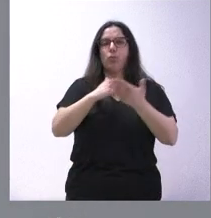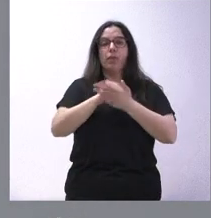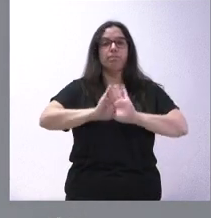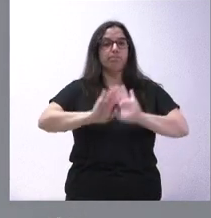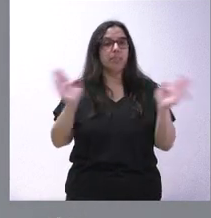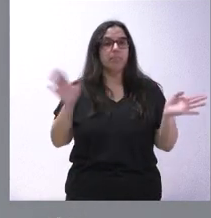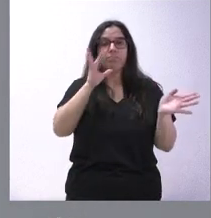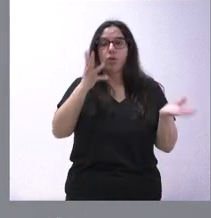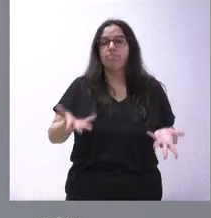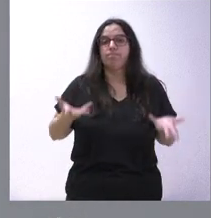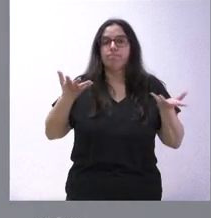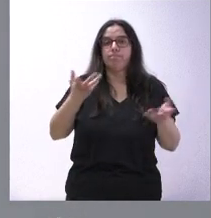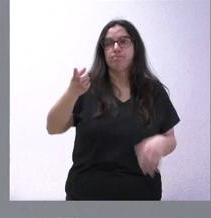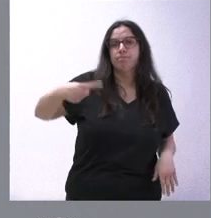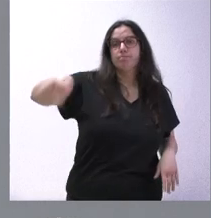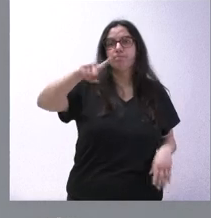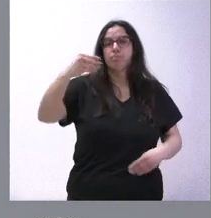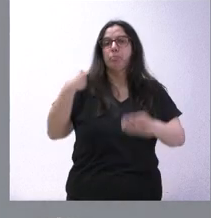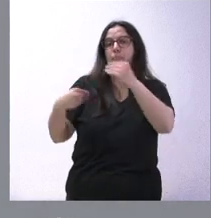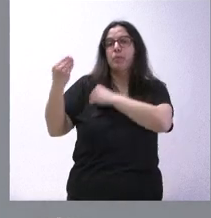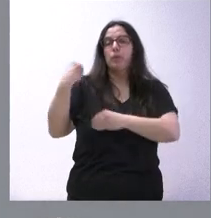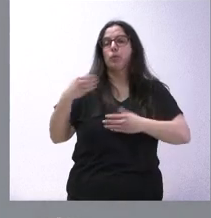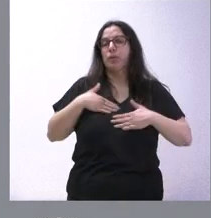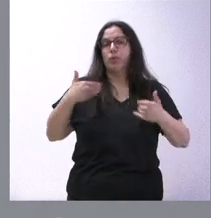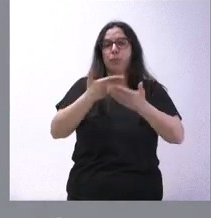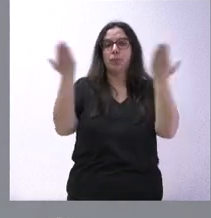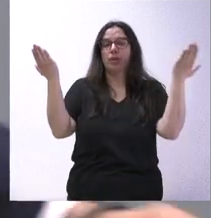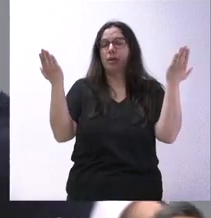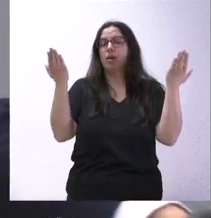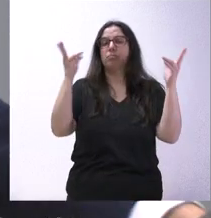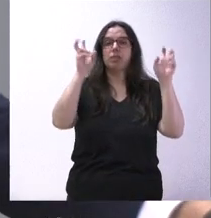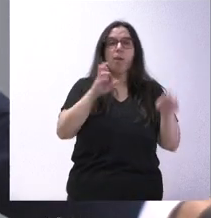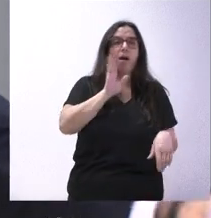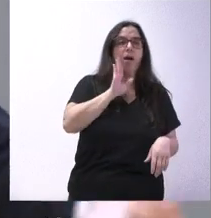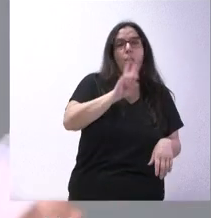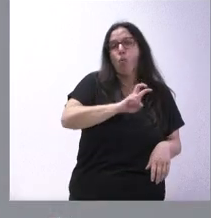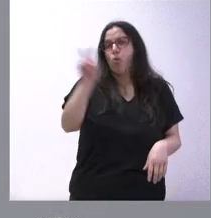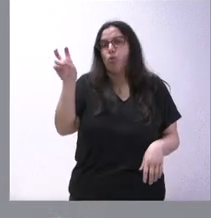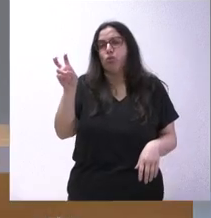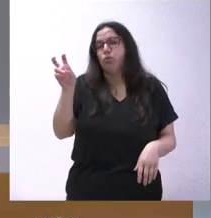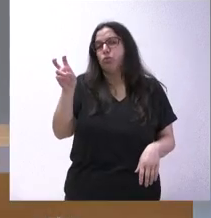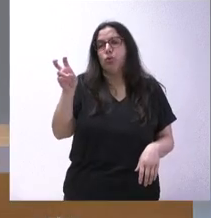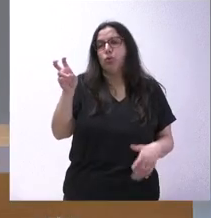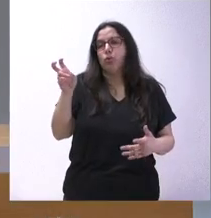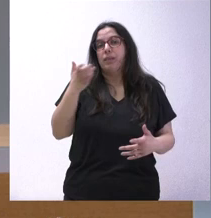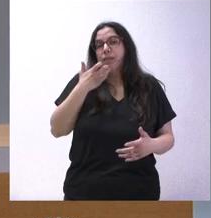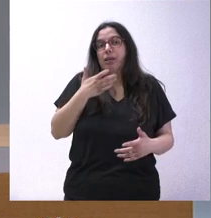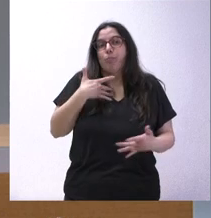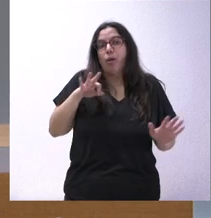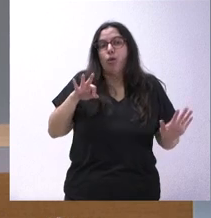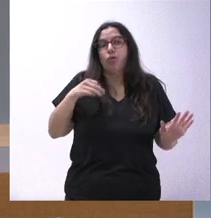más, pues estoy a la espera de cualquier pregunta que deseen oportuno formular sobre este tema, sobre cualquier otro y en la medida en que